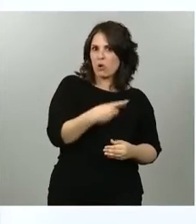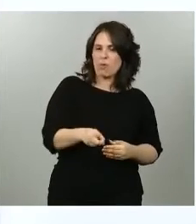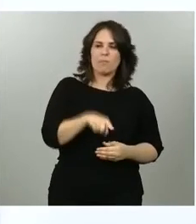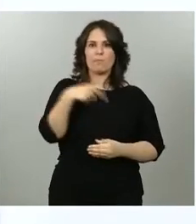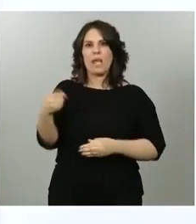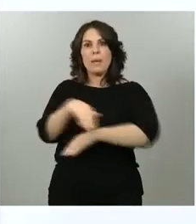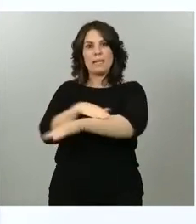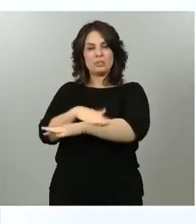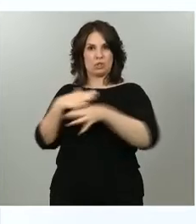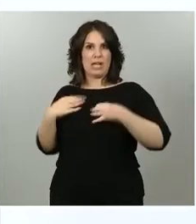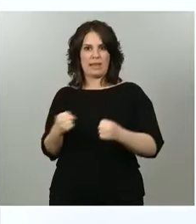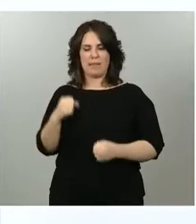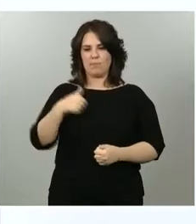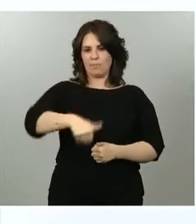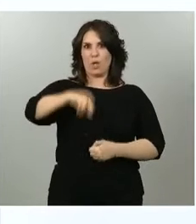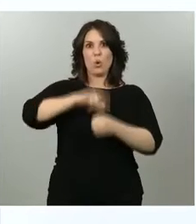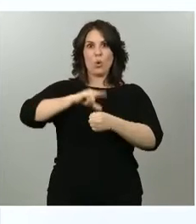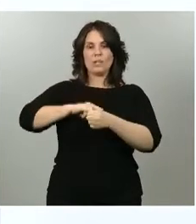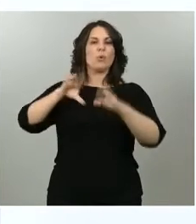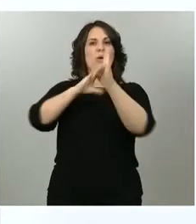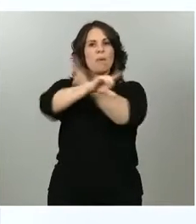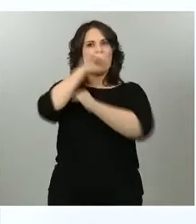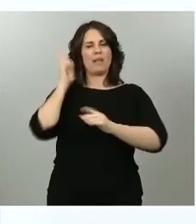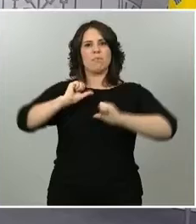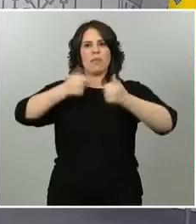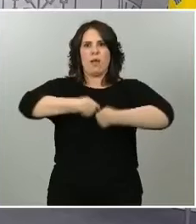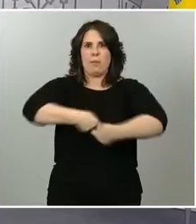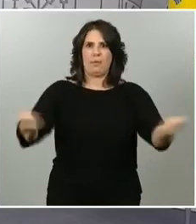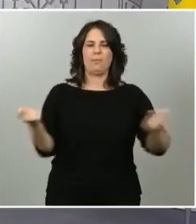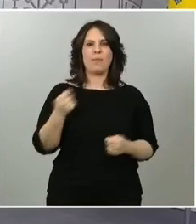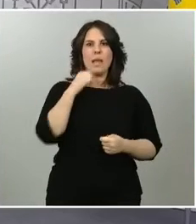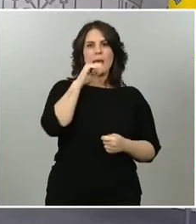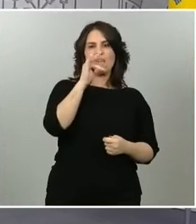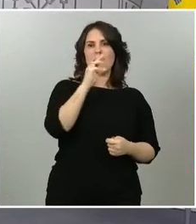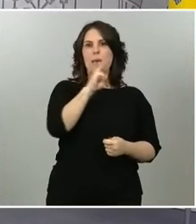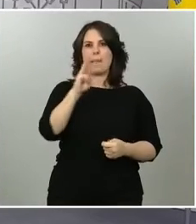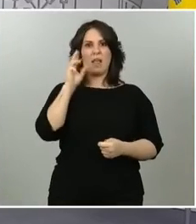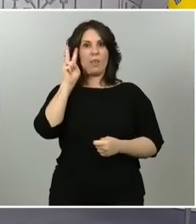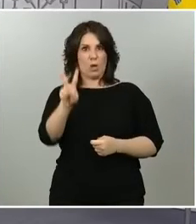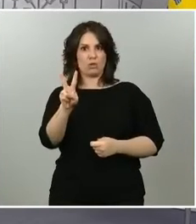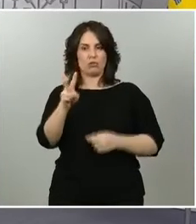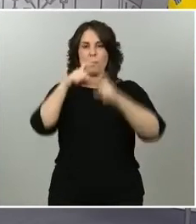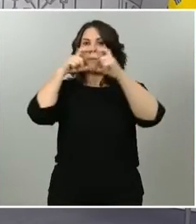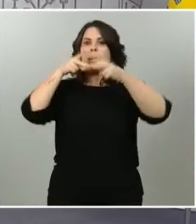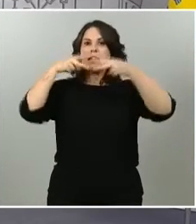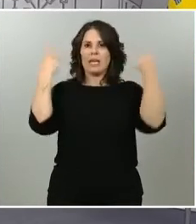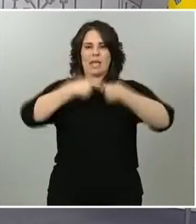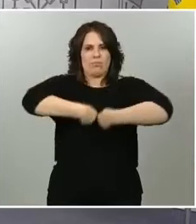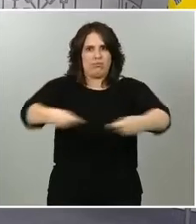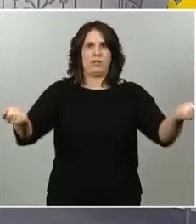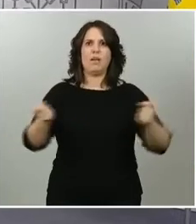Madrid va a empezar a distribuir mascarillas FFP2 en las farmacias para todos los ciudadanos. Y ya ha habido varios